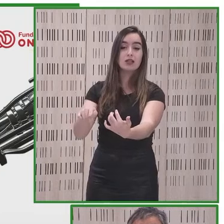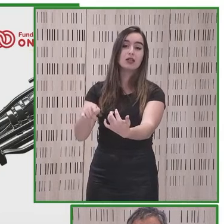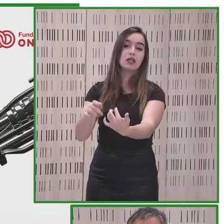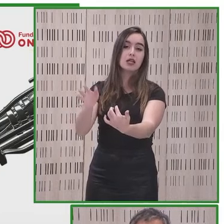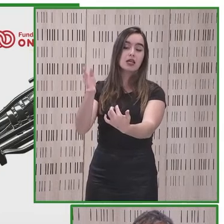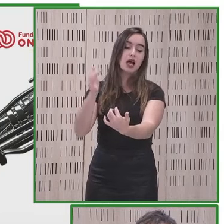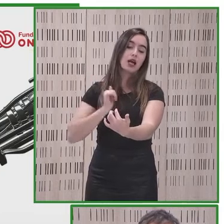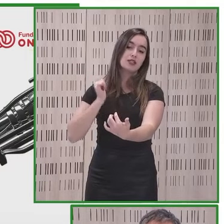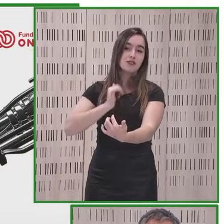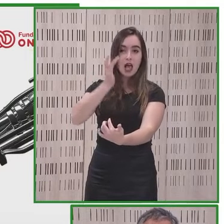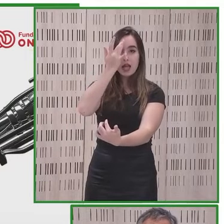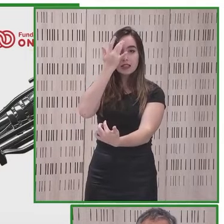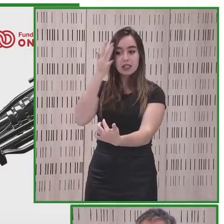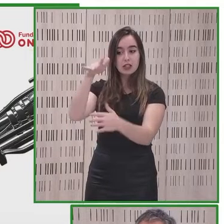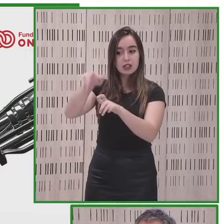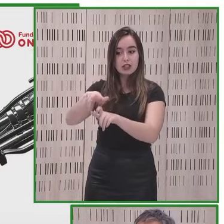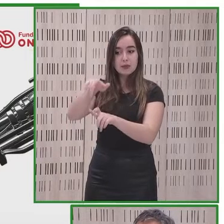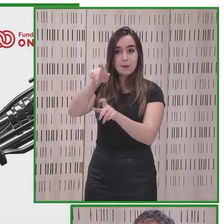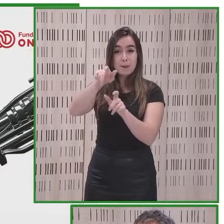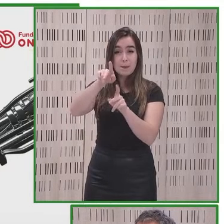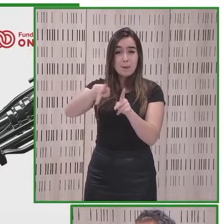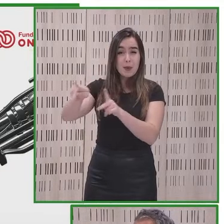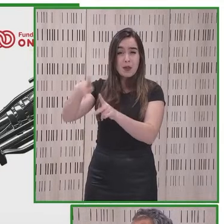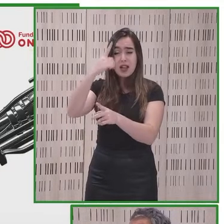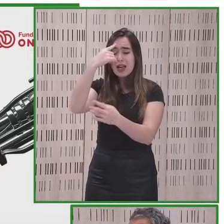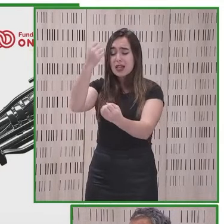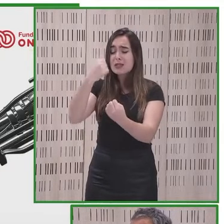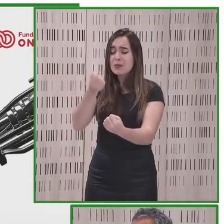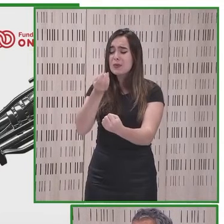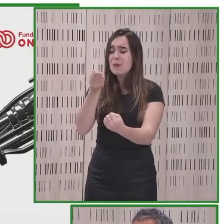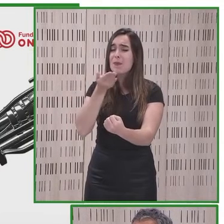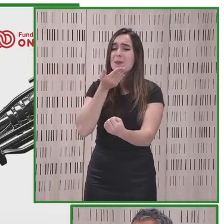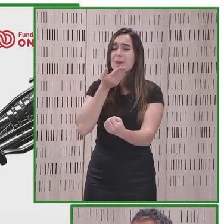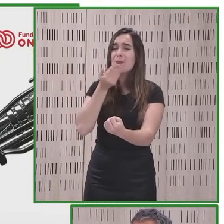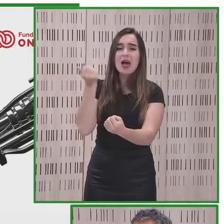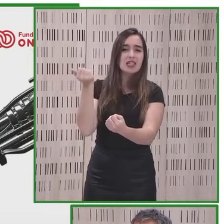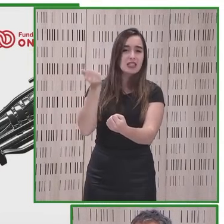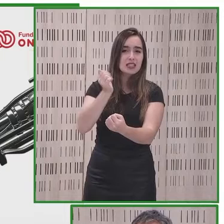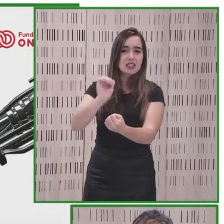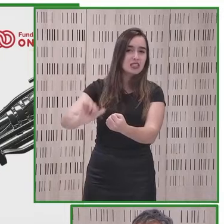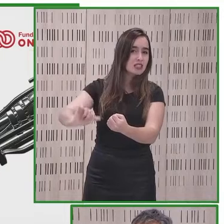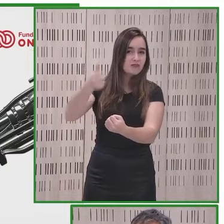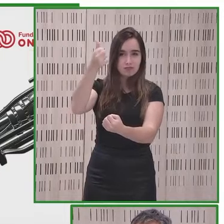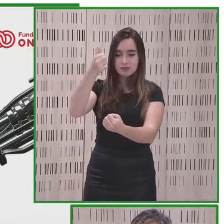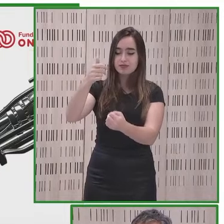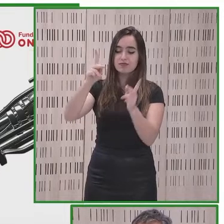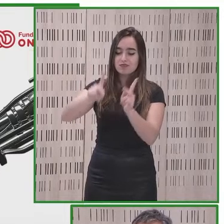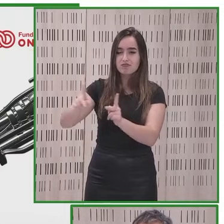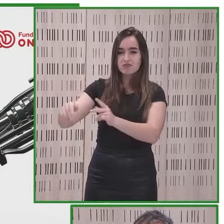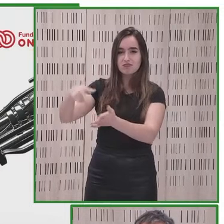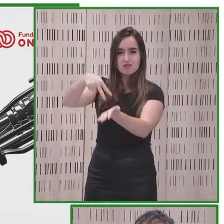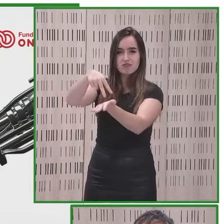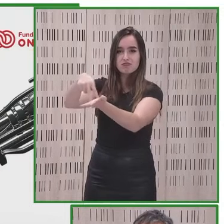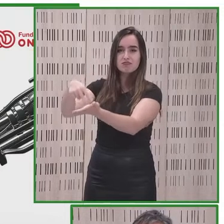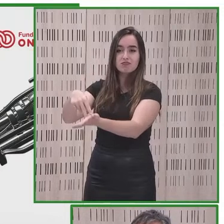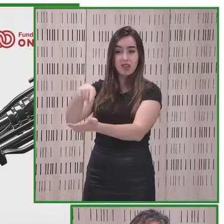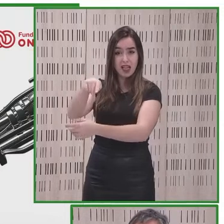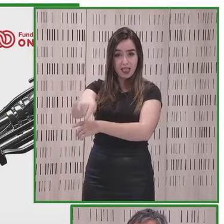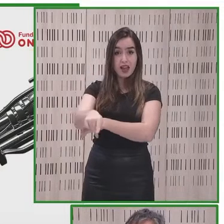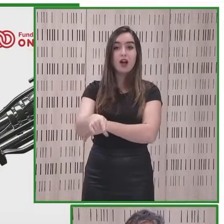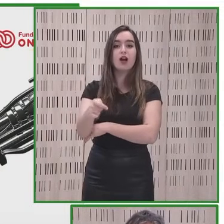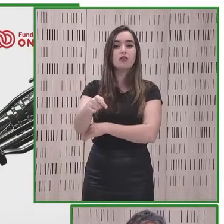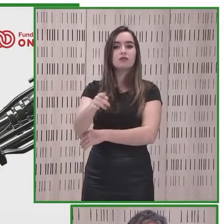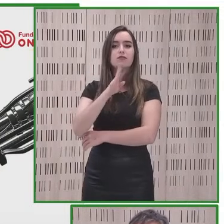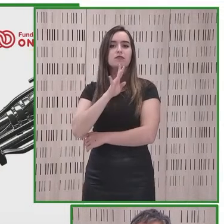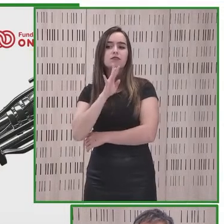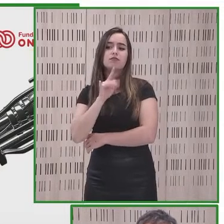los mejores profesionales y expertos en inteligencia artificial hablando de cómo puede ser